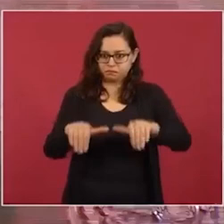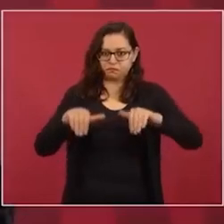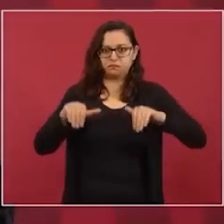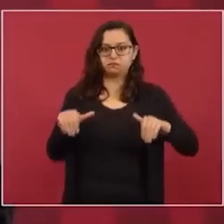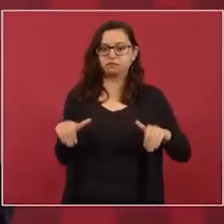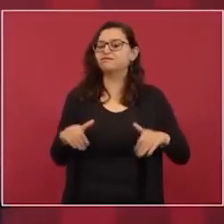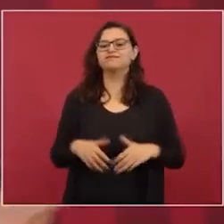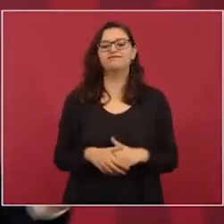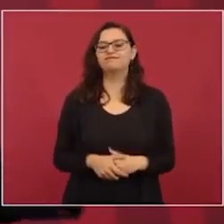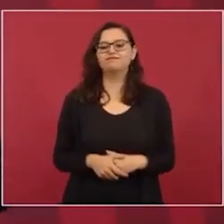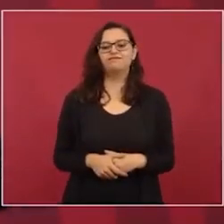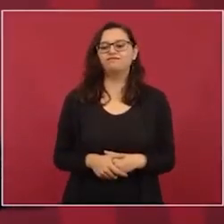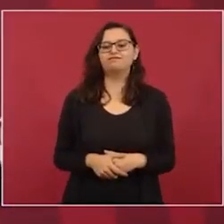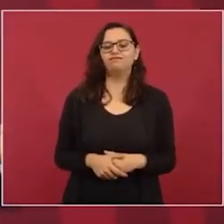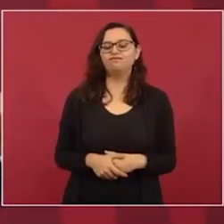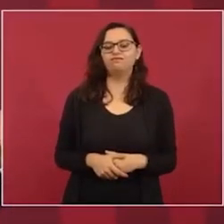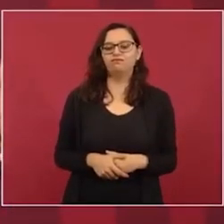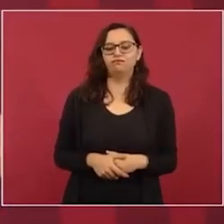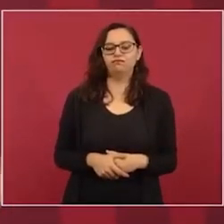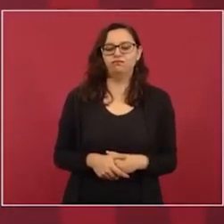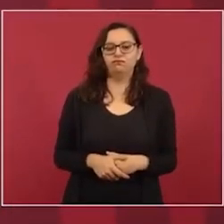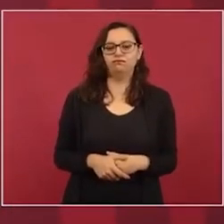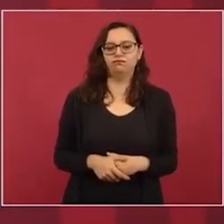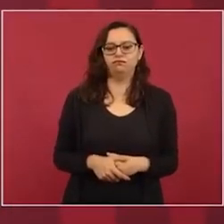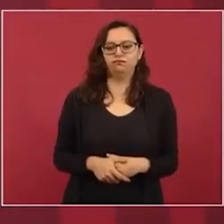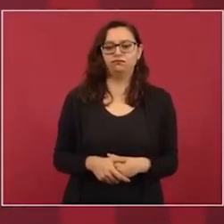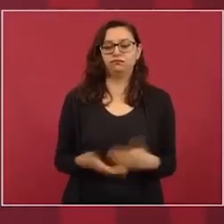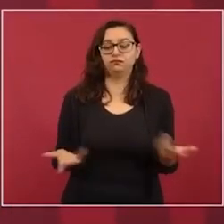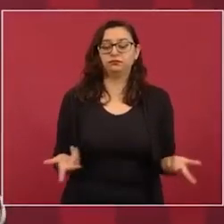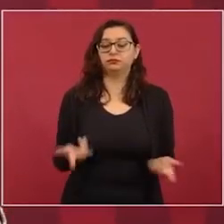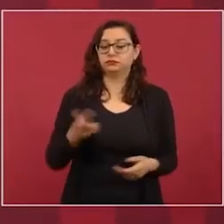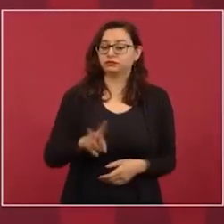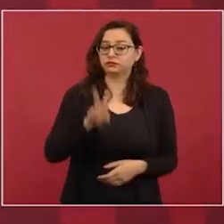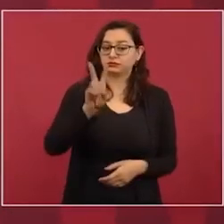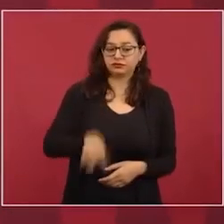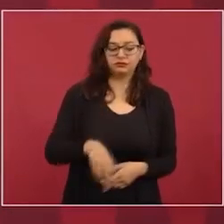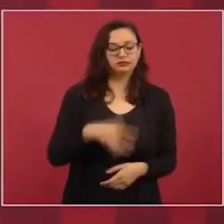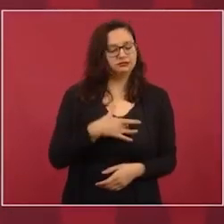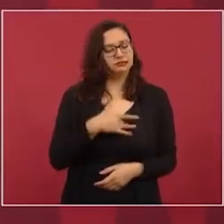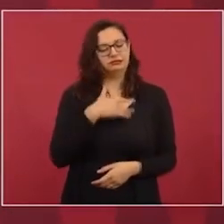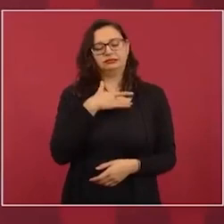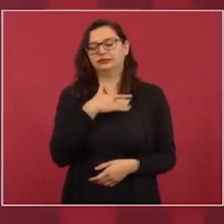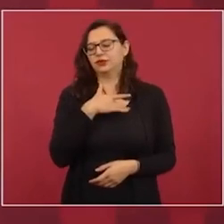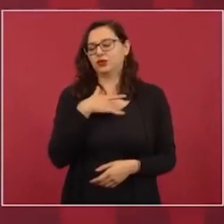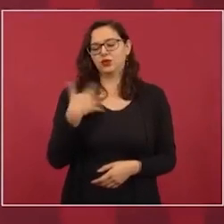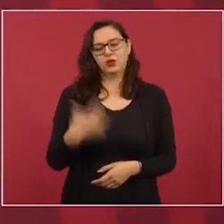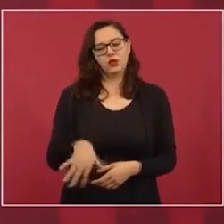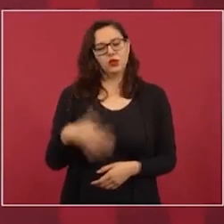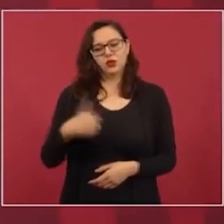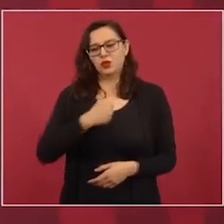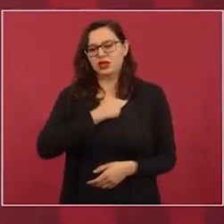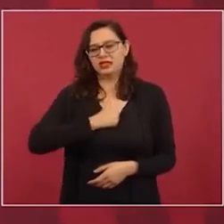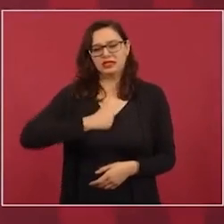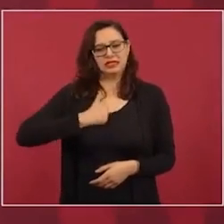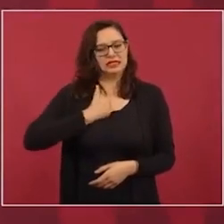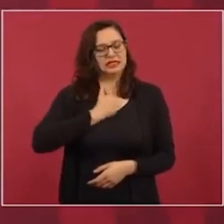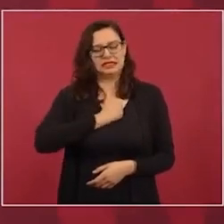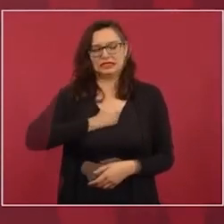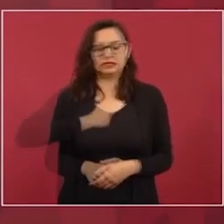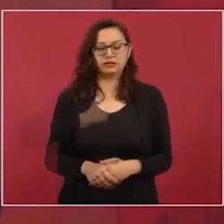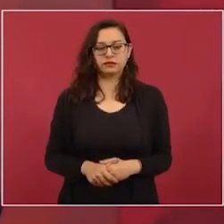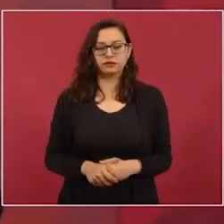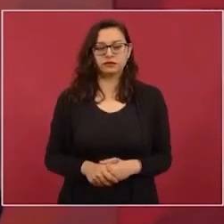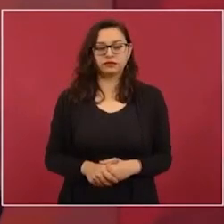Es realmente lamentable y muy cínico.